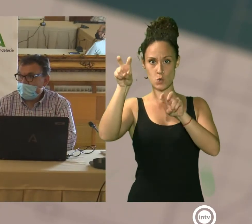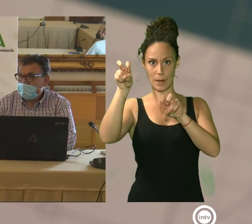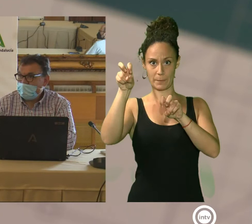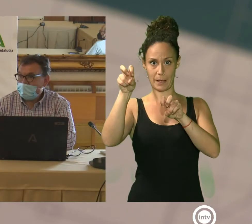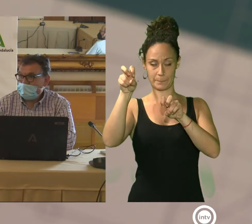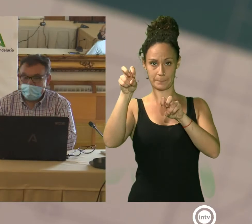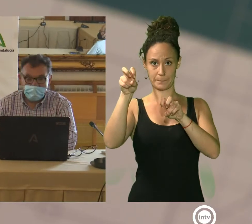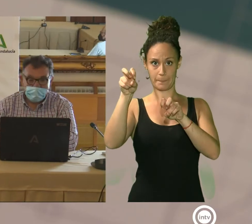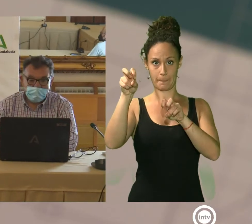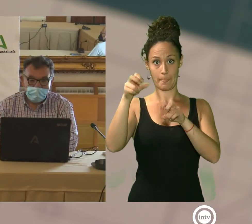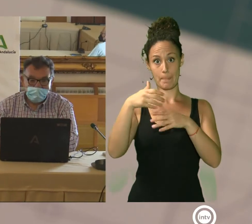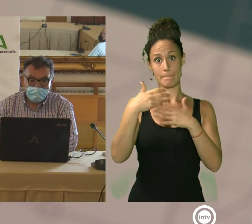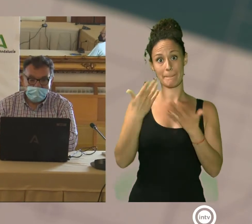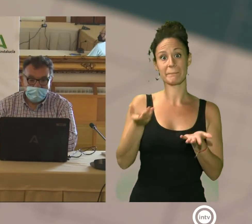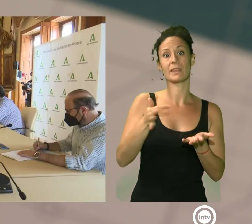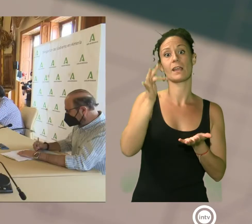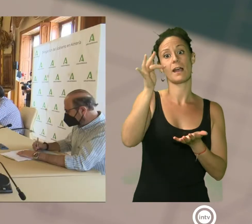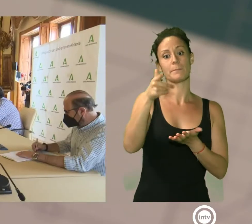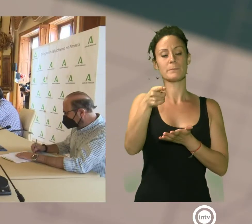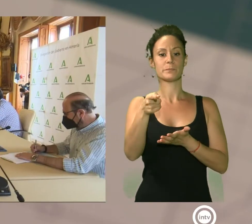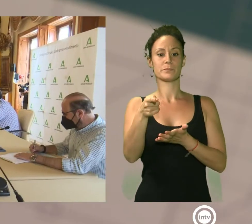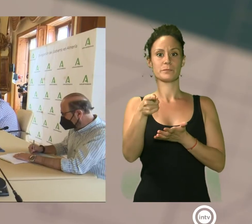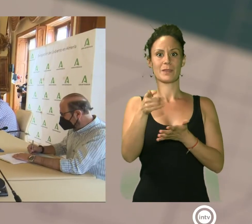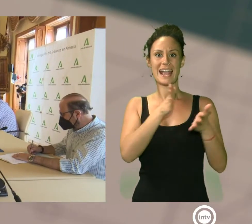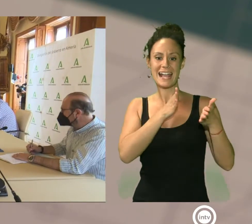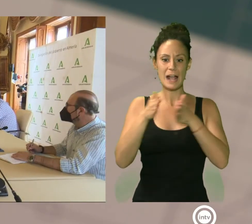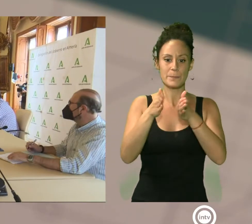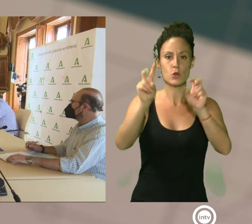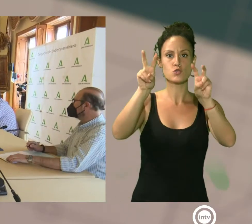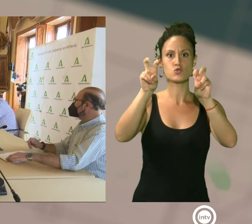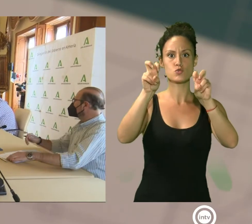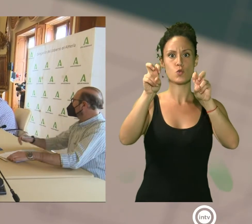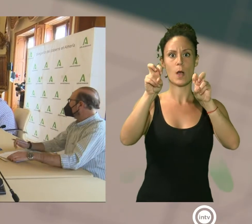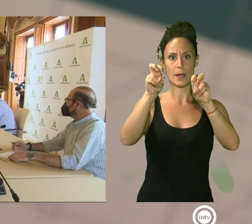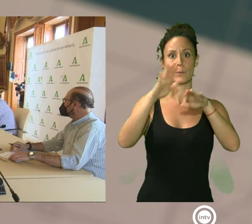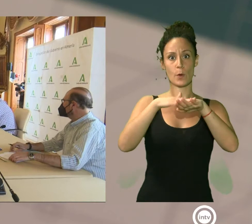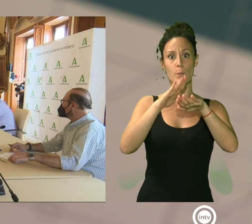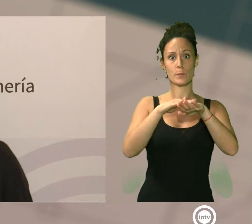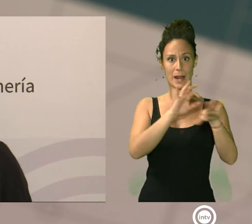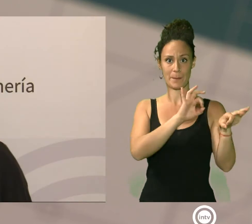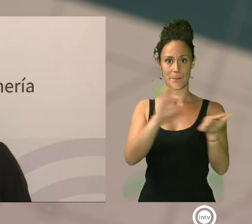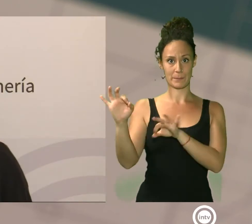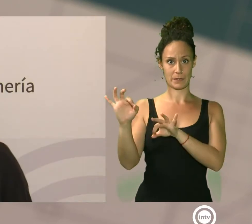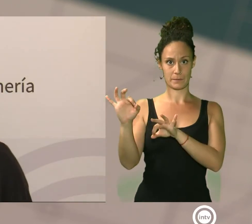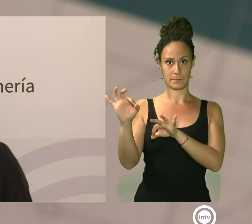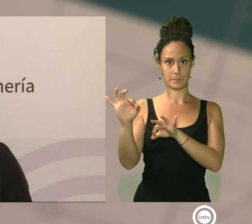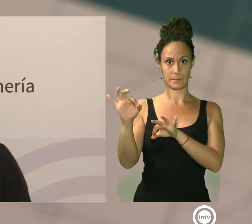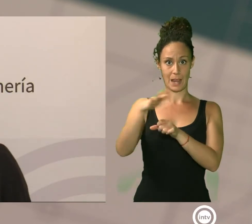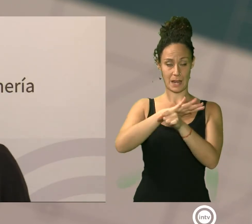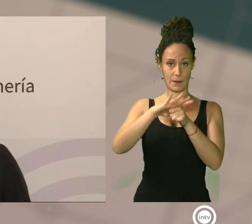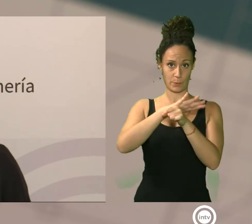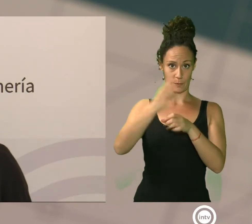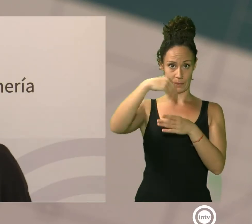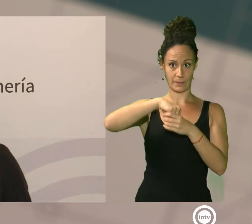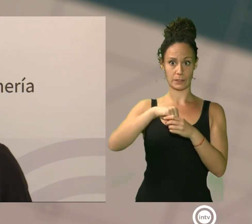medios y así ha incorporado un nuevo camión autobomba y ya hay un total de 5 en la provincia. Se ha completado una